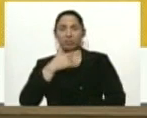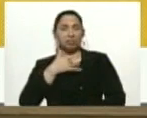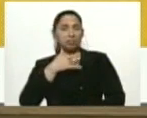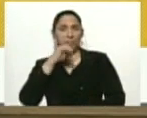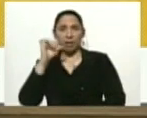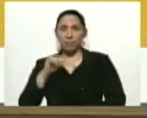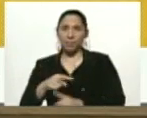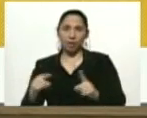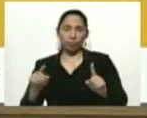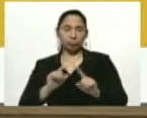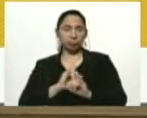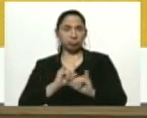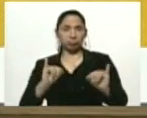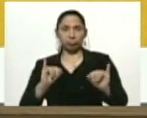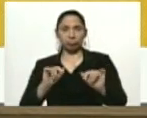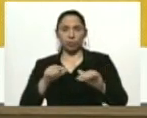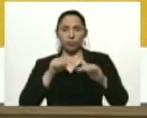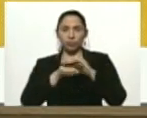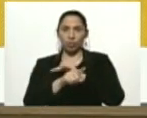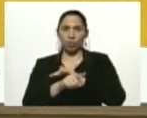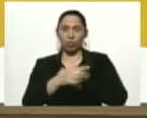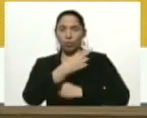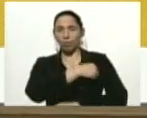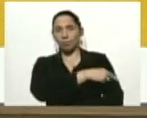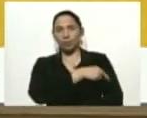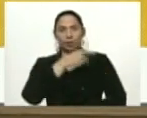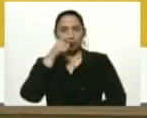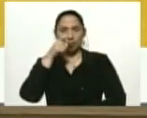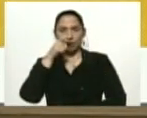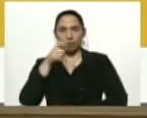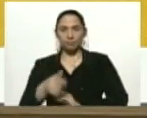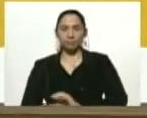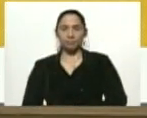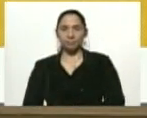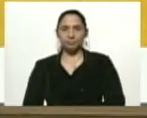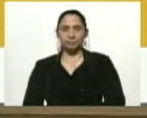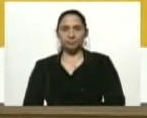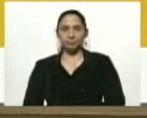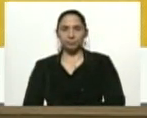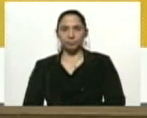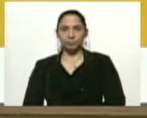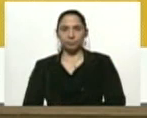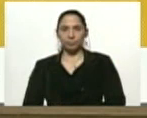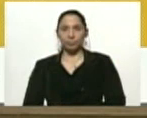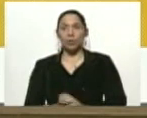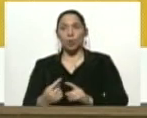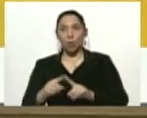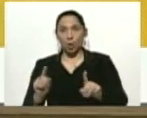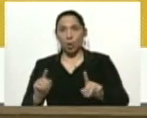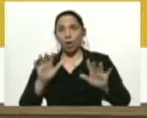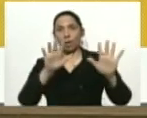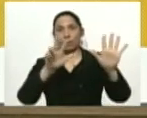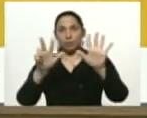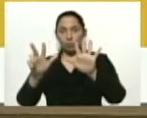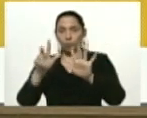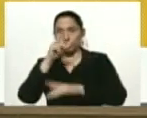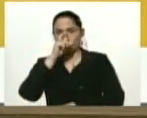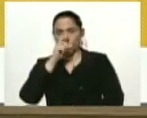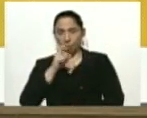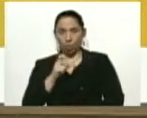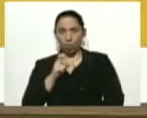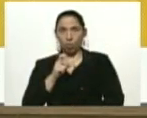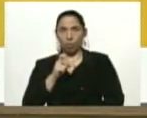Ya fue ingresado a un hospital sentinela. El caso número 18, un hombre de 36 años.